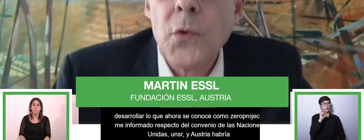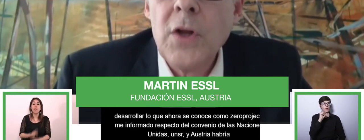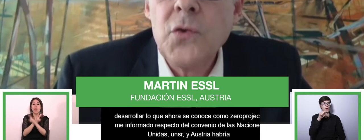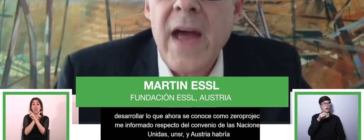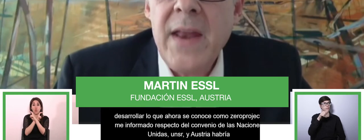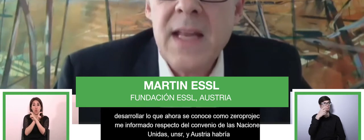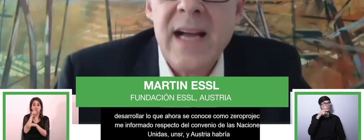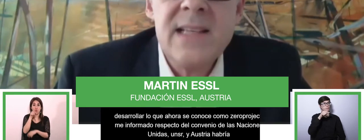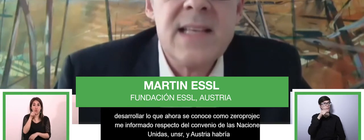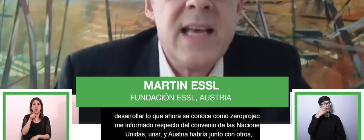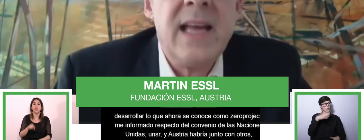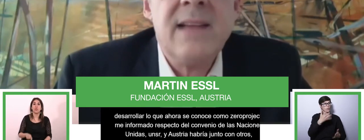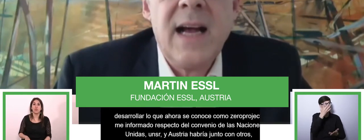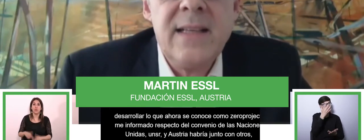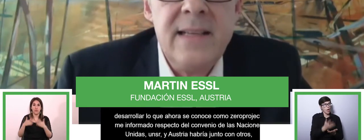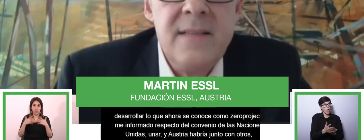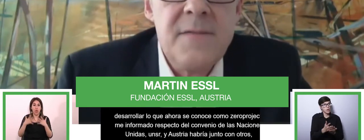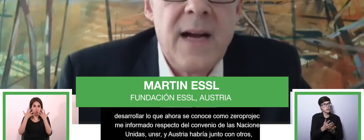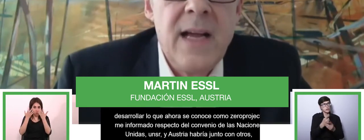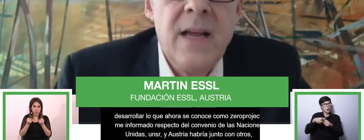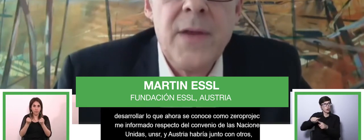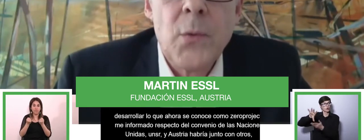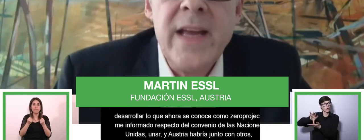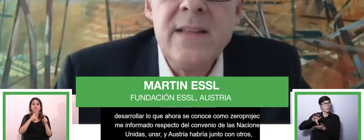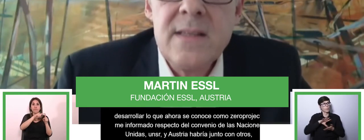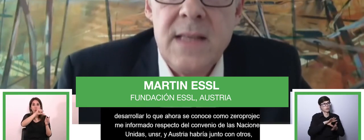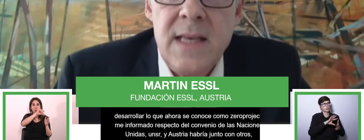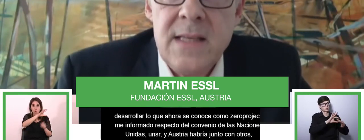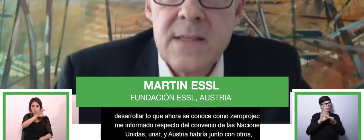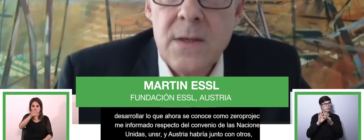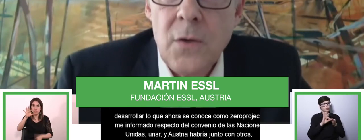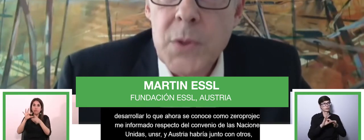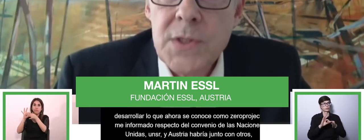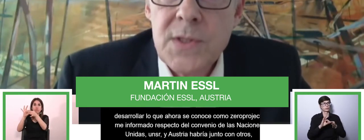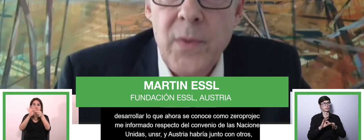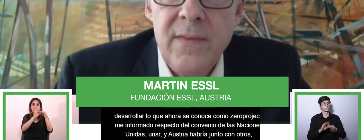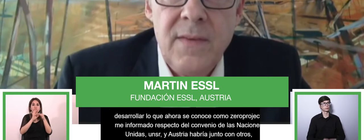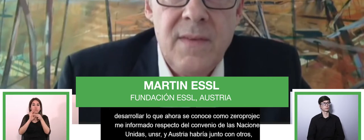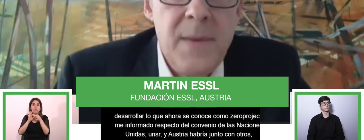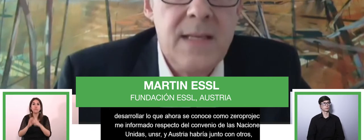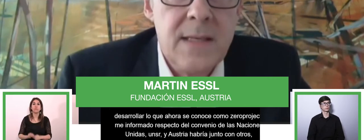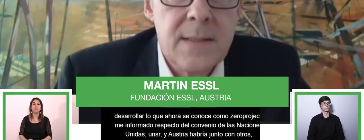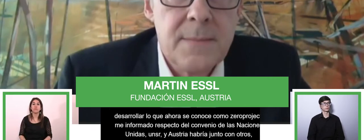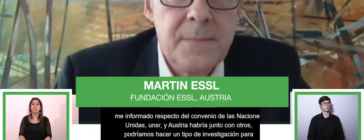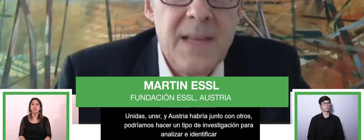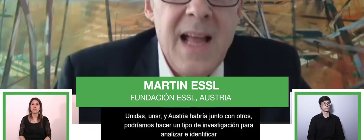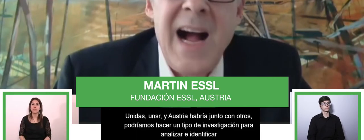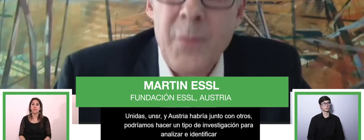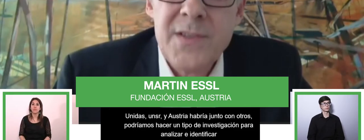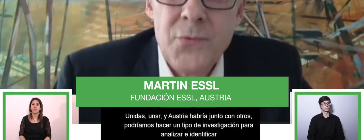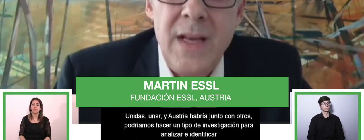hacer algún tipo de investigación para analizar e identificar las mayores necesidades de las personas con